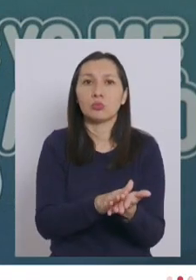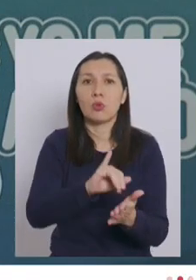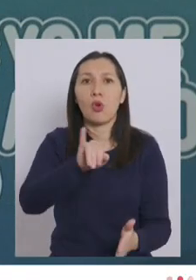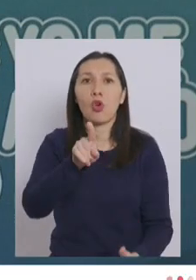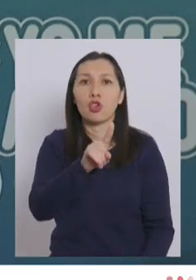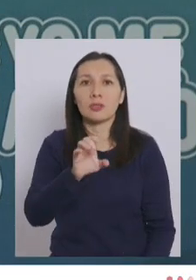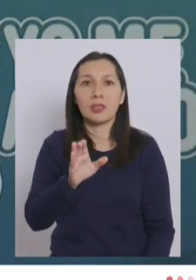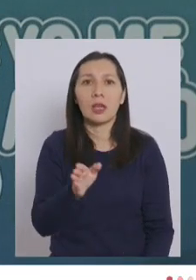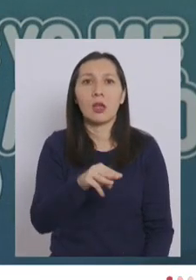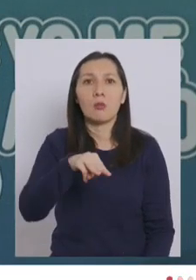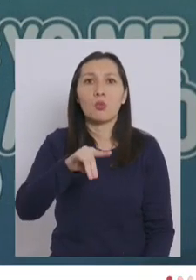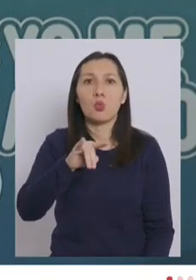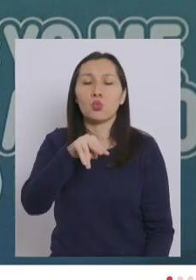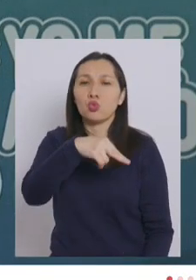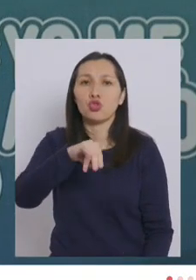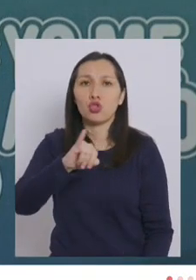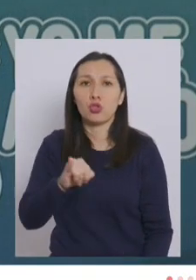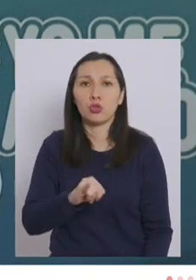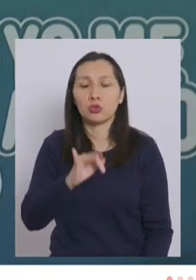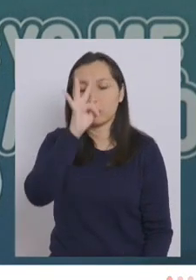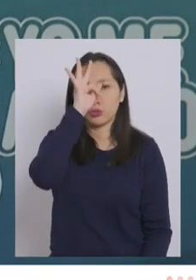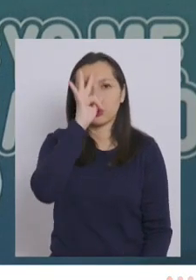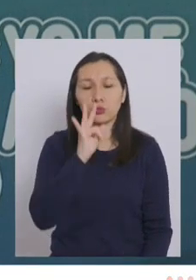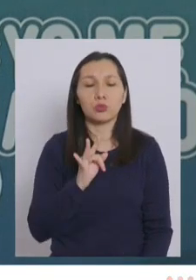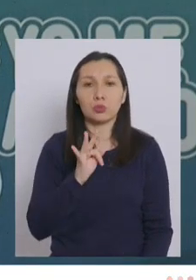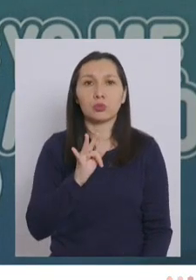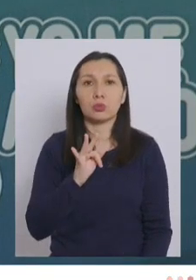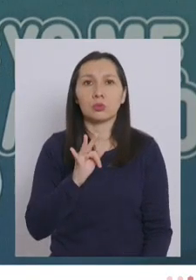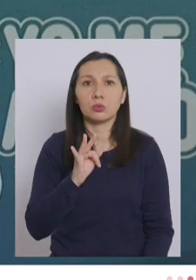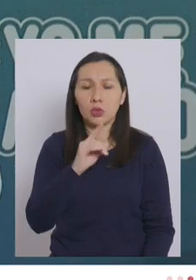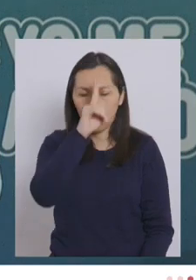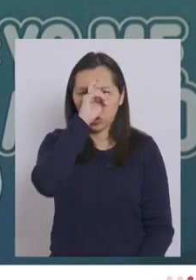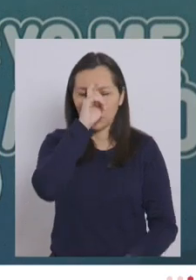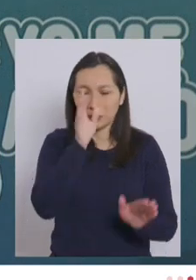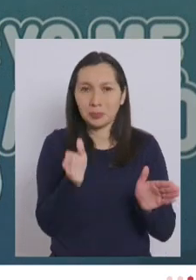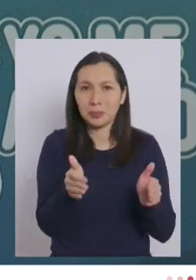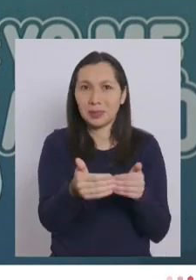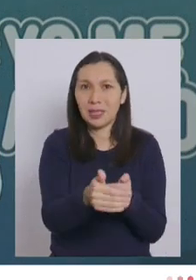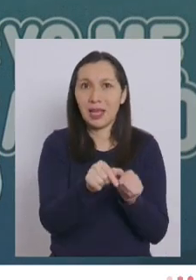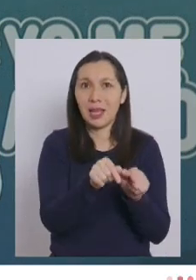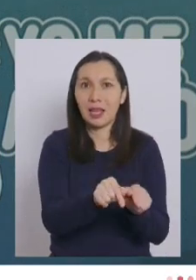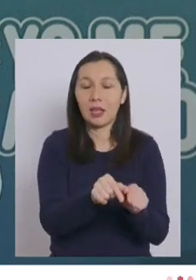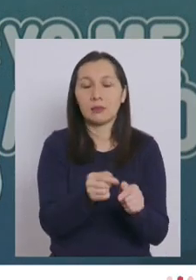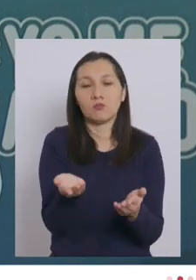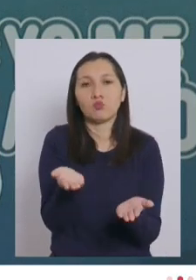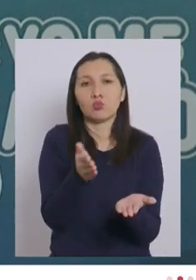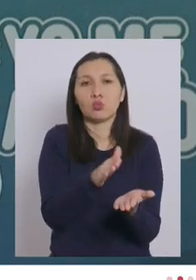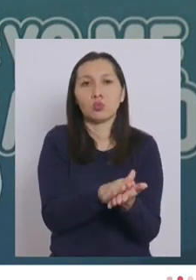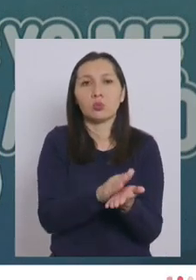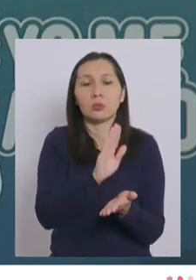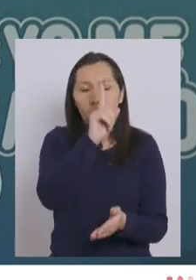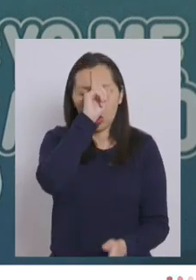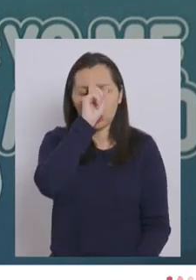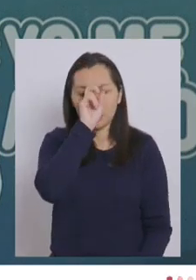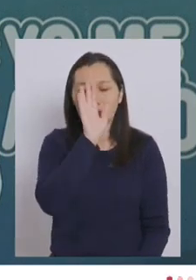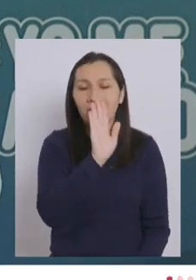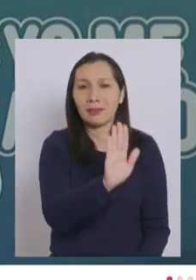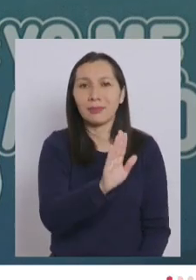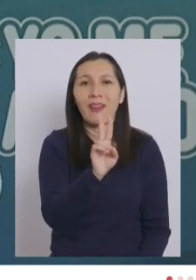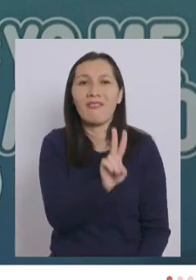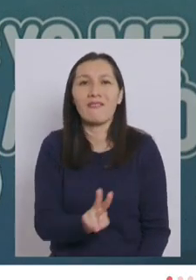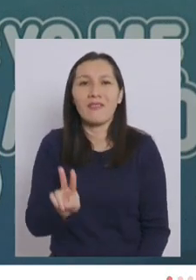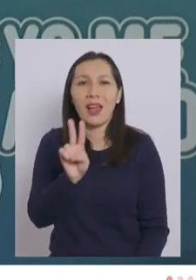José Muñoz Beltrán, funcionario de la atención primaria, que ha fallecido en el hospital de Valdivia.